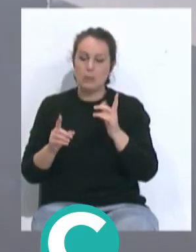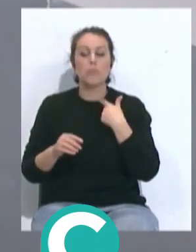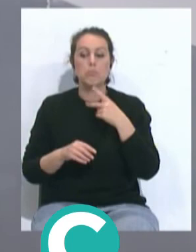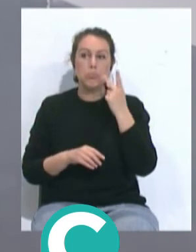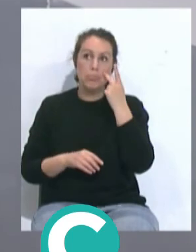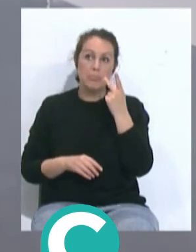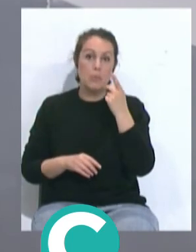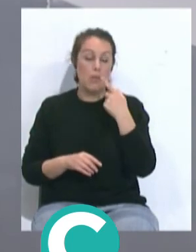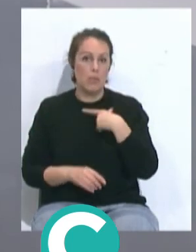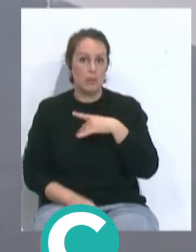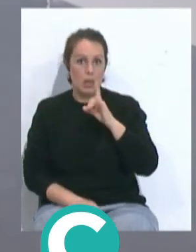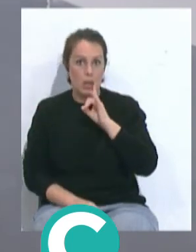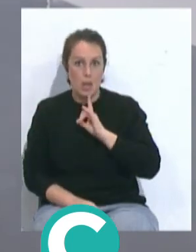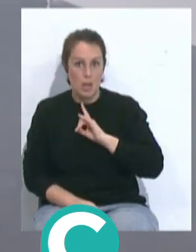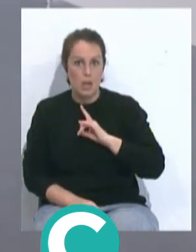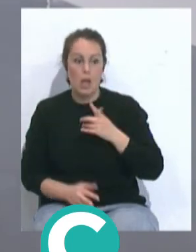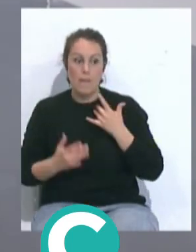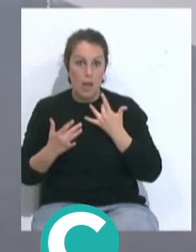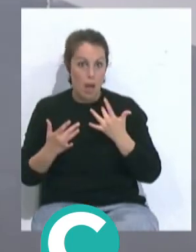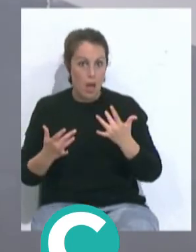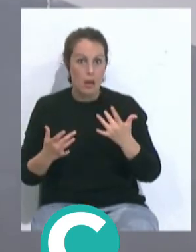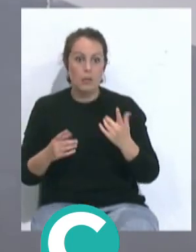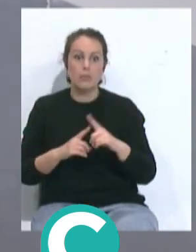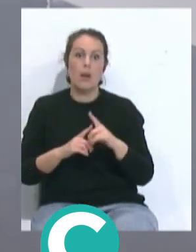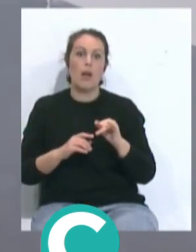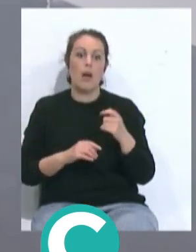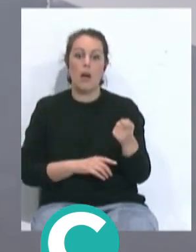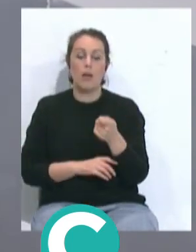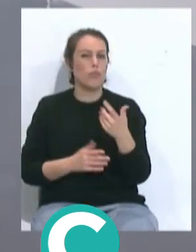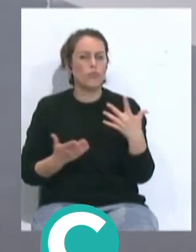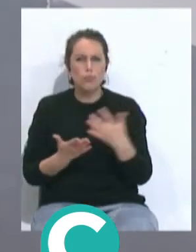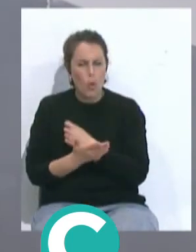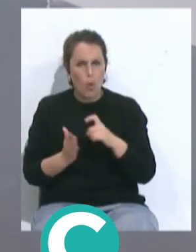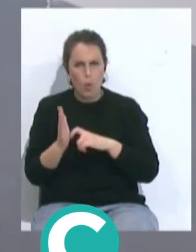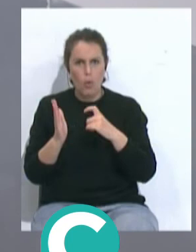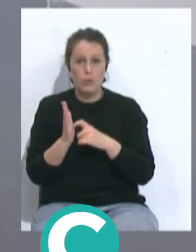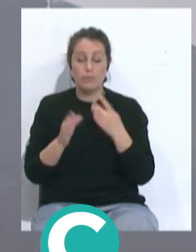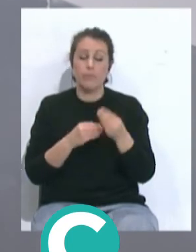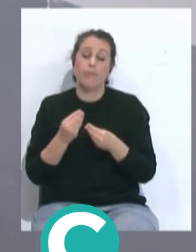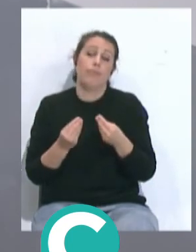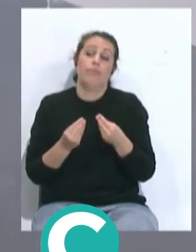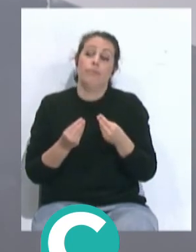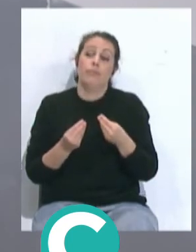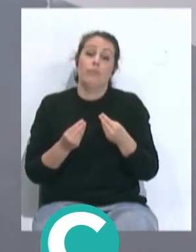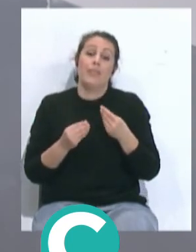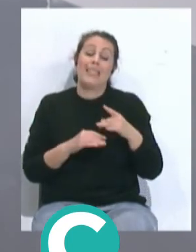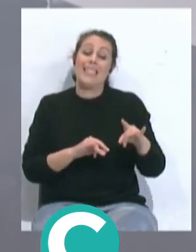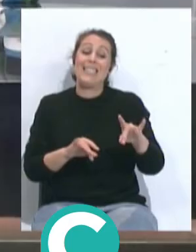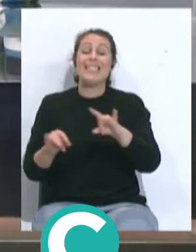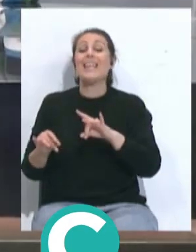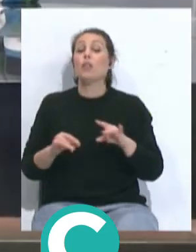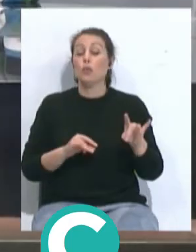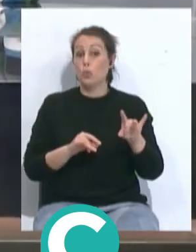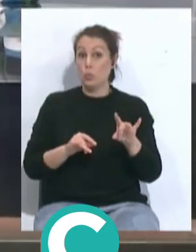pero que son espectaculares con aire acondicionado, con riesgo que tienen absolutamente todo y eso está hecho en el desierto.